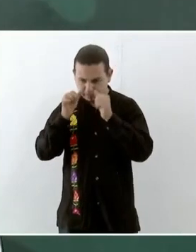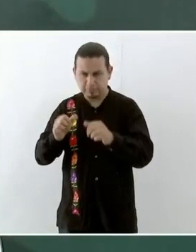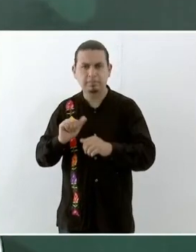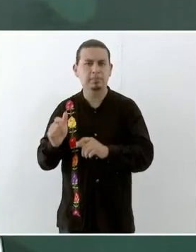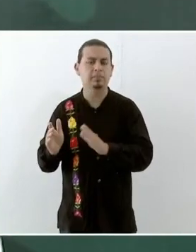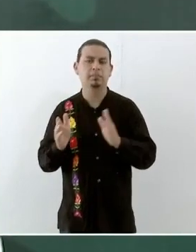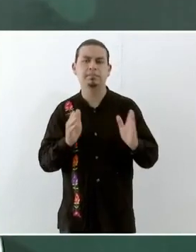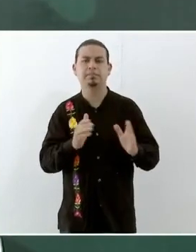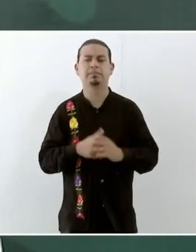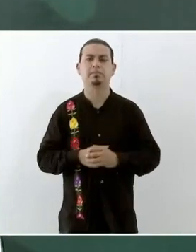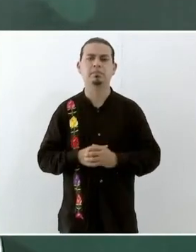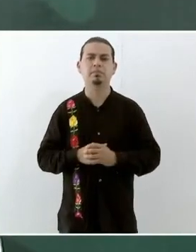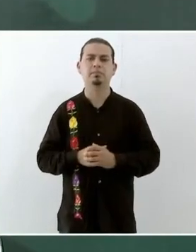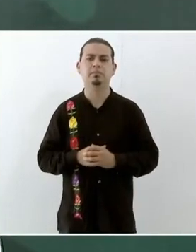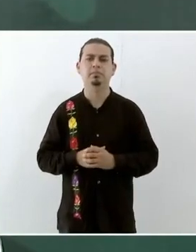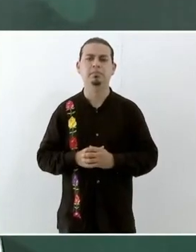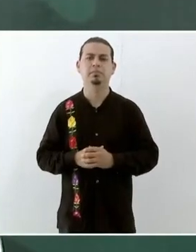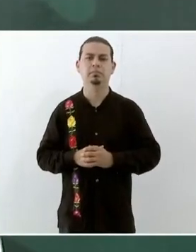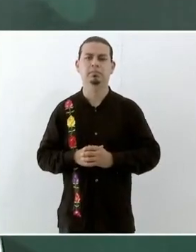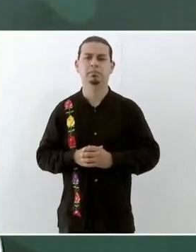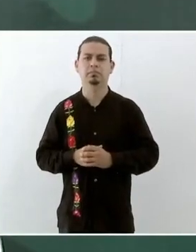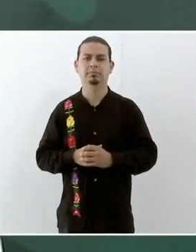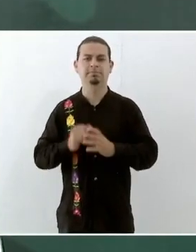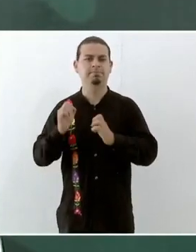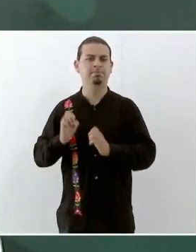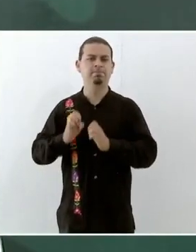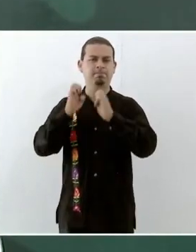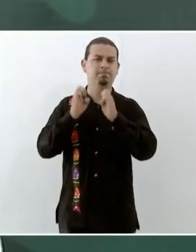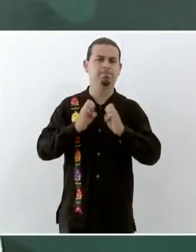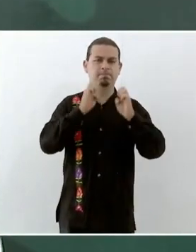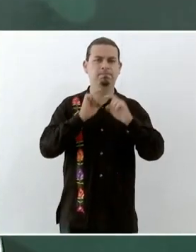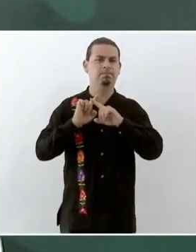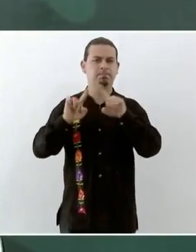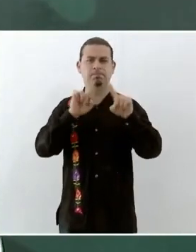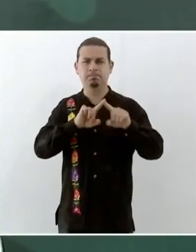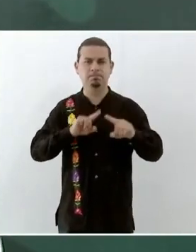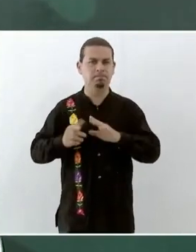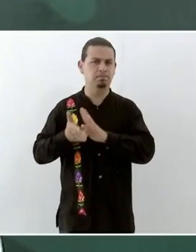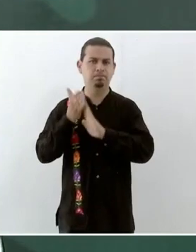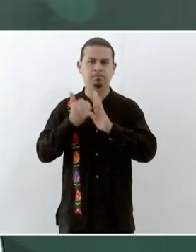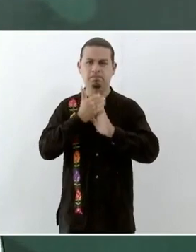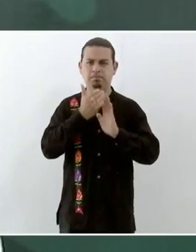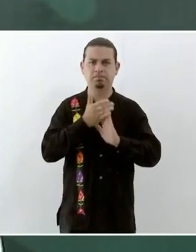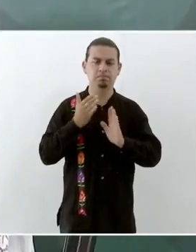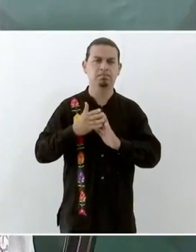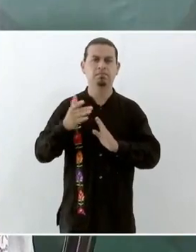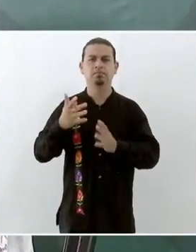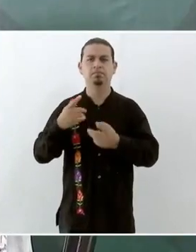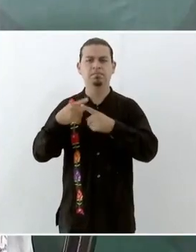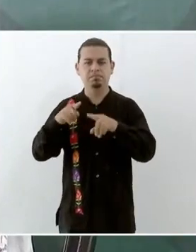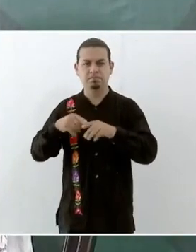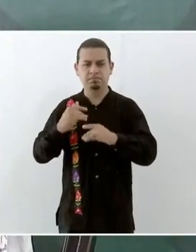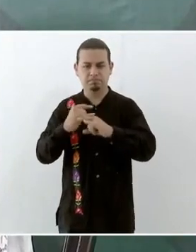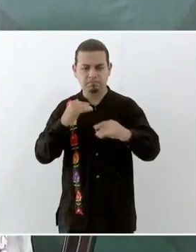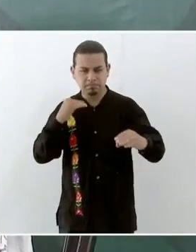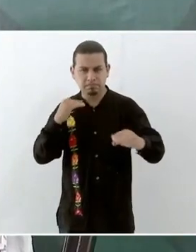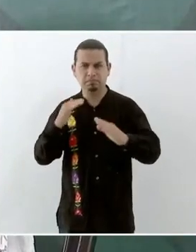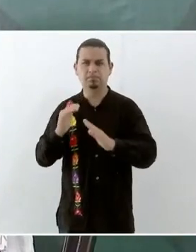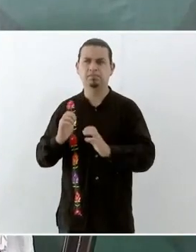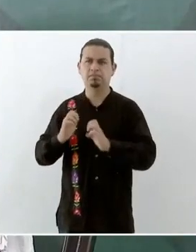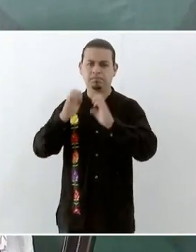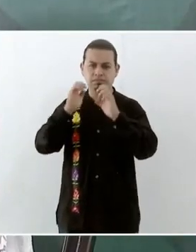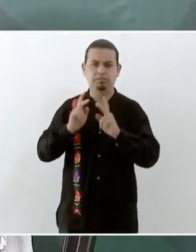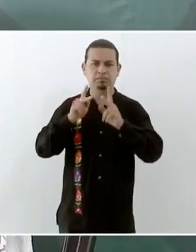Adelante. En materia de infraestructura para la reconstrucción de caminos carreteras y